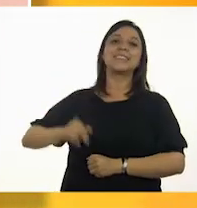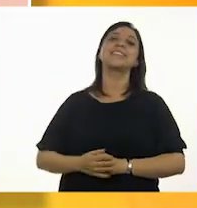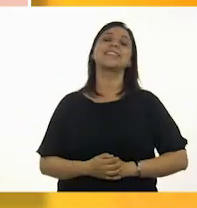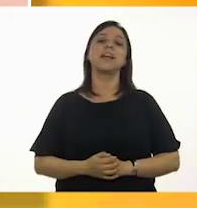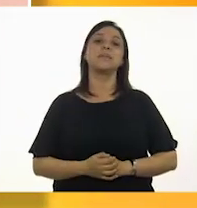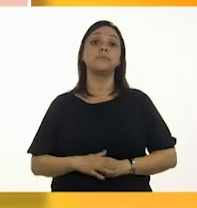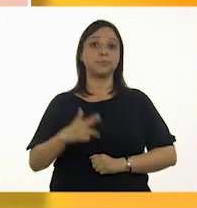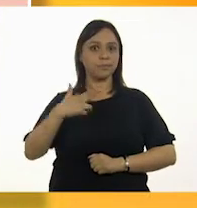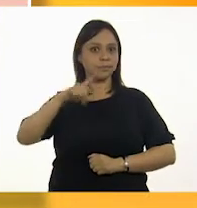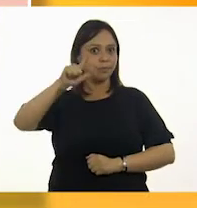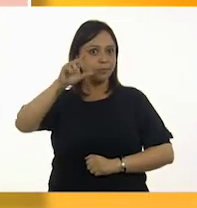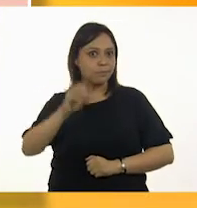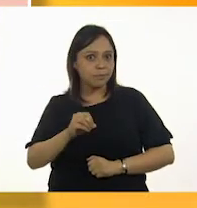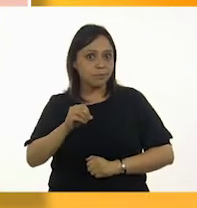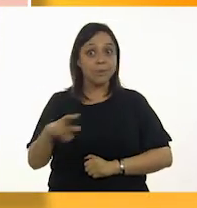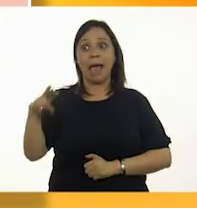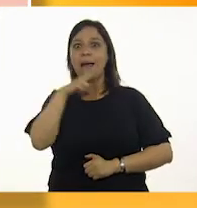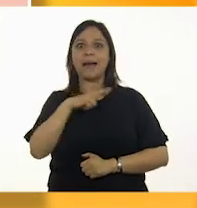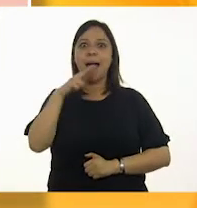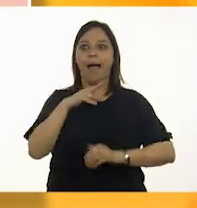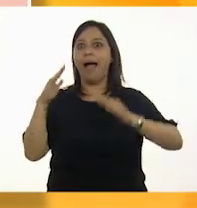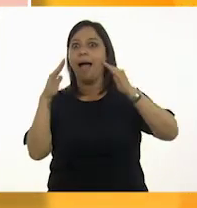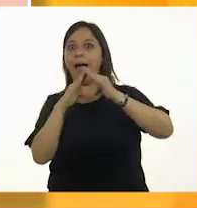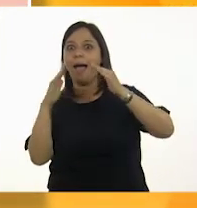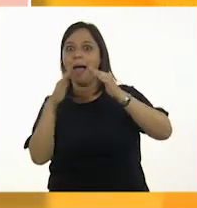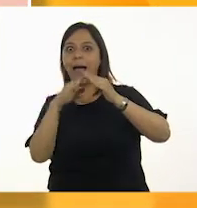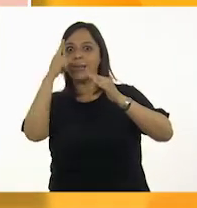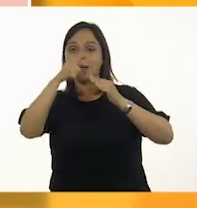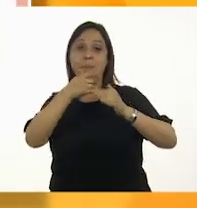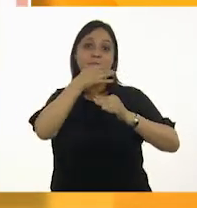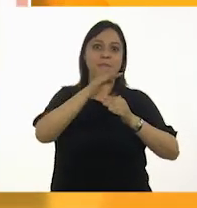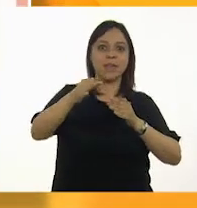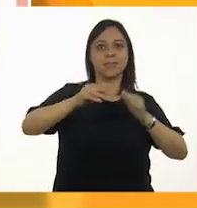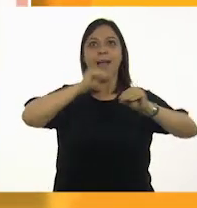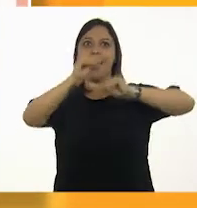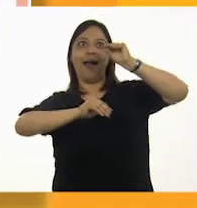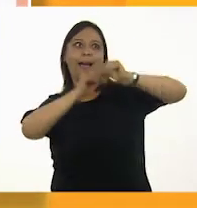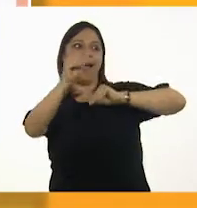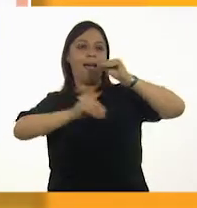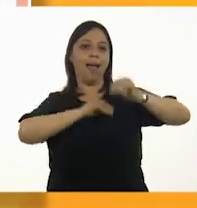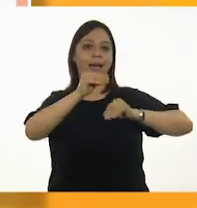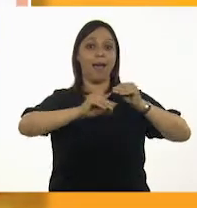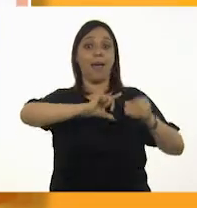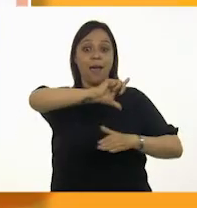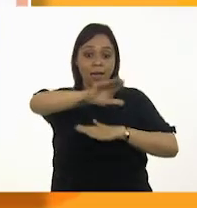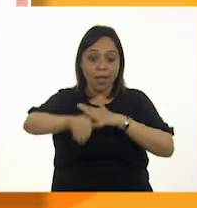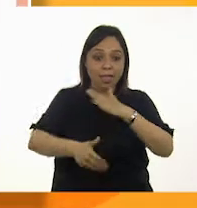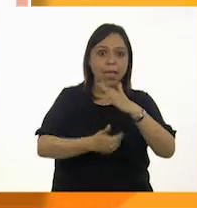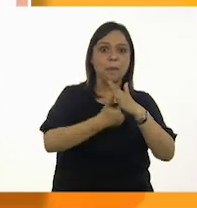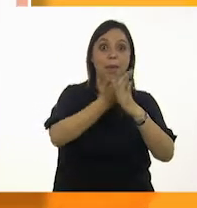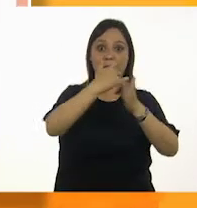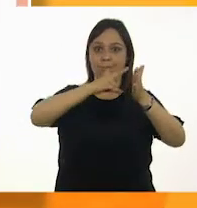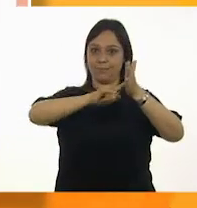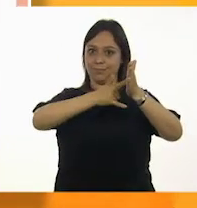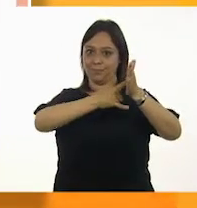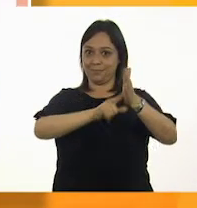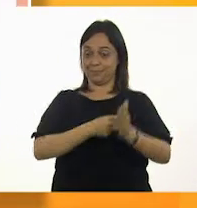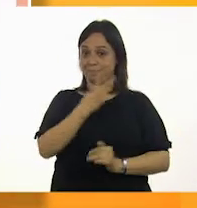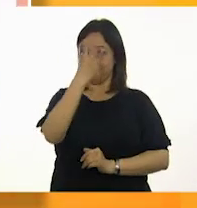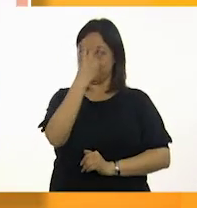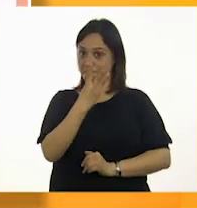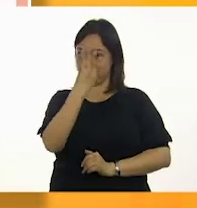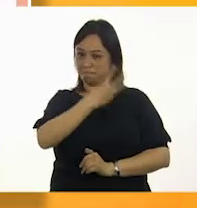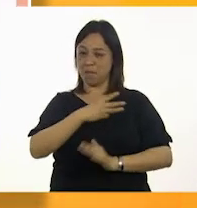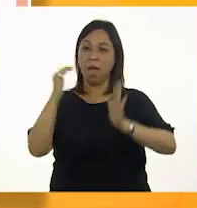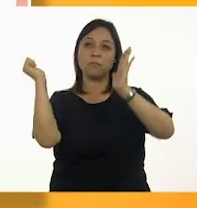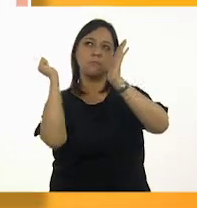Hugo se apresura a regresar a casa para preparar la fiesta. Al día siguiente, a las 3 en punto, alguien